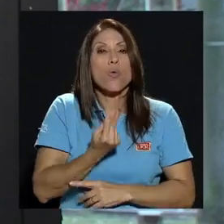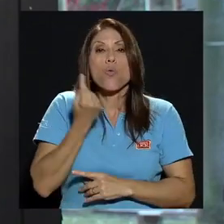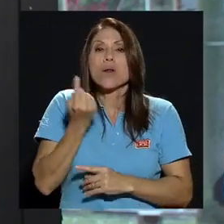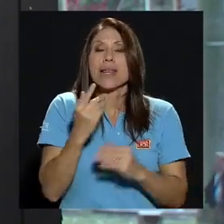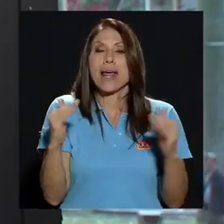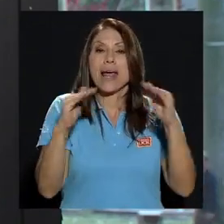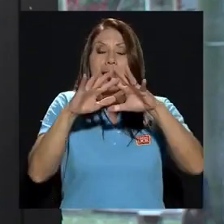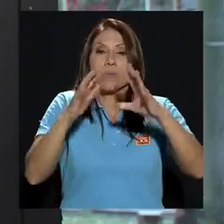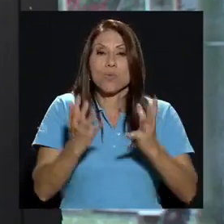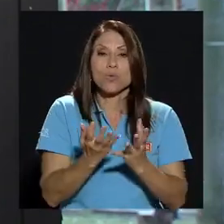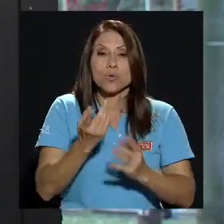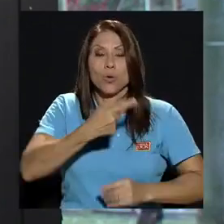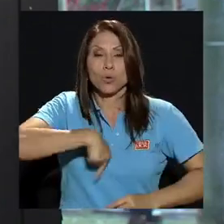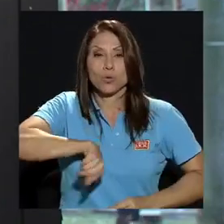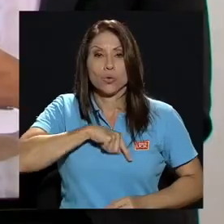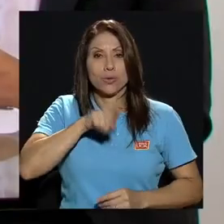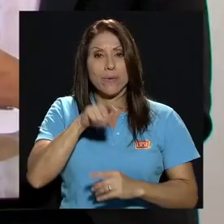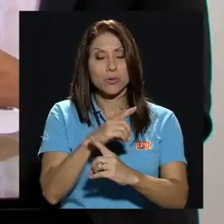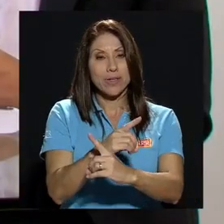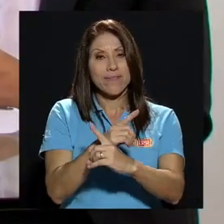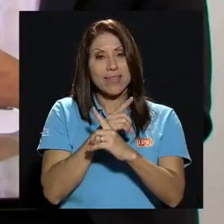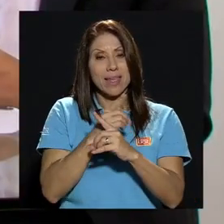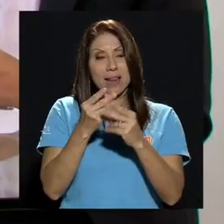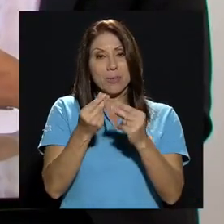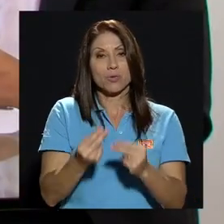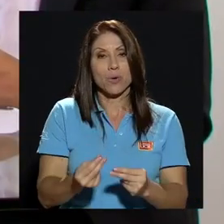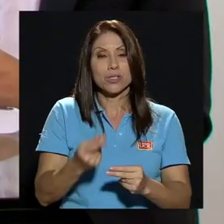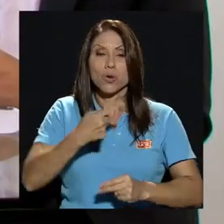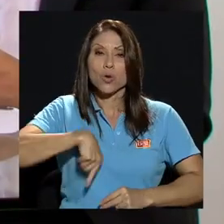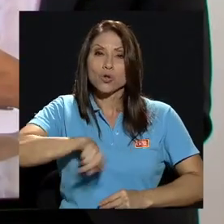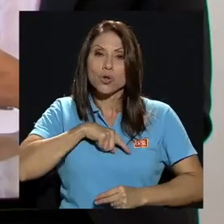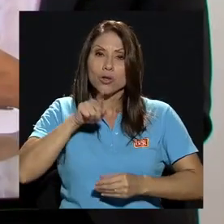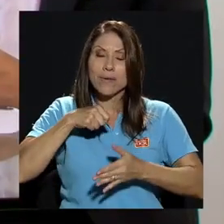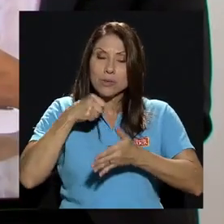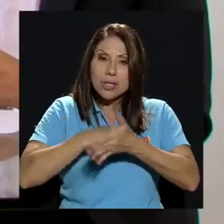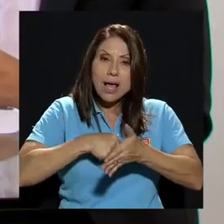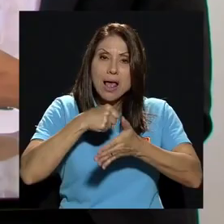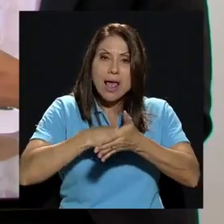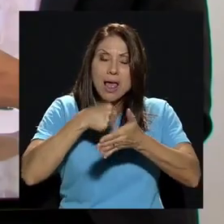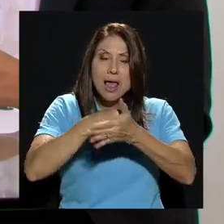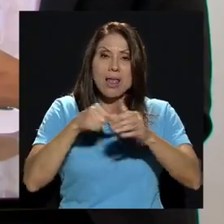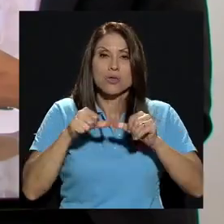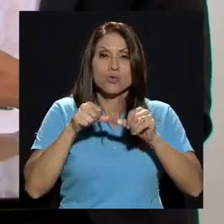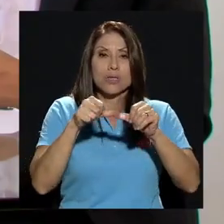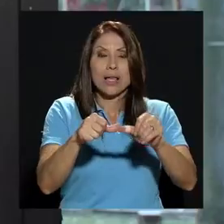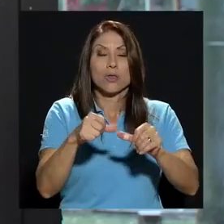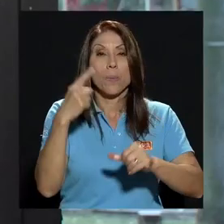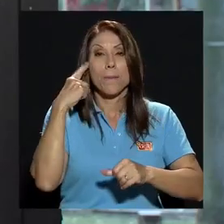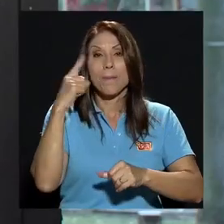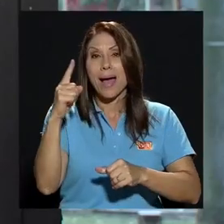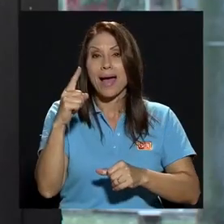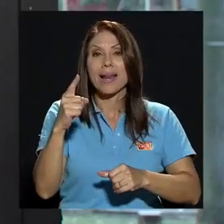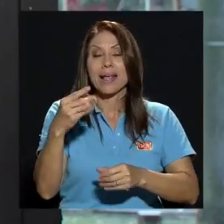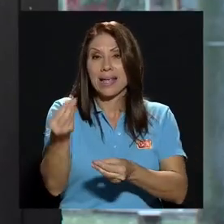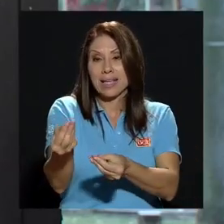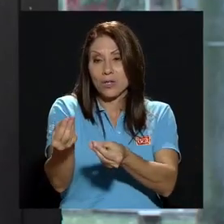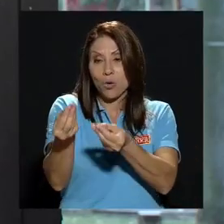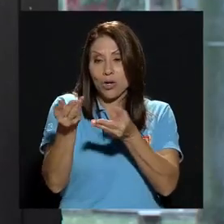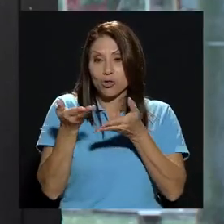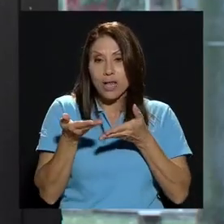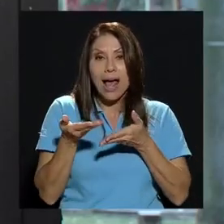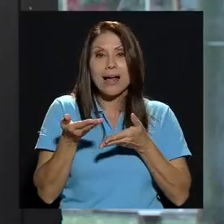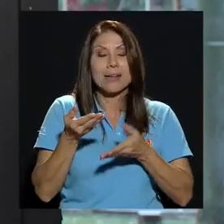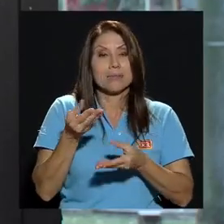es defender este presupuesto y tenemos que seguir luchando para que se nos asigne lo que nos dan de la manera